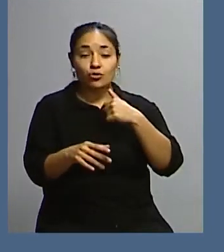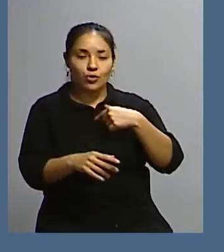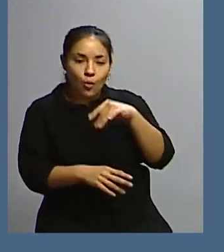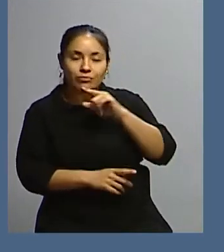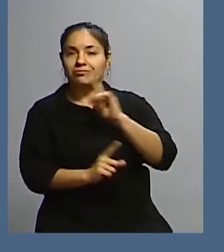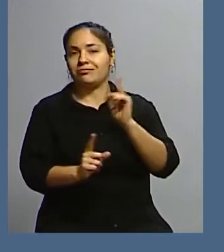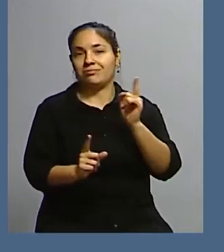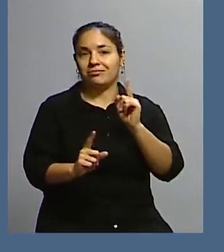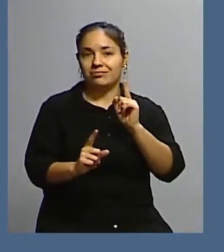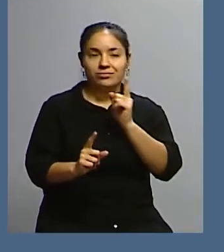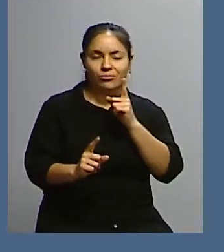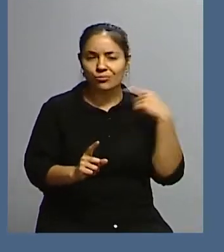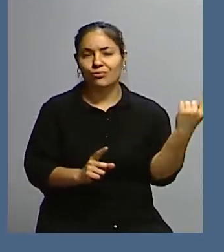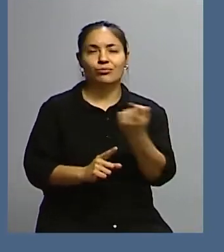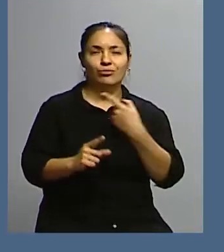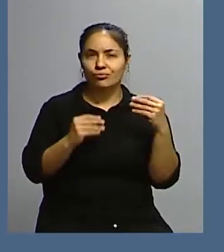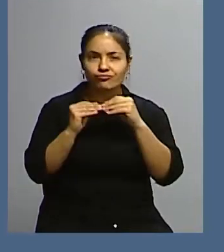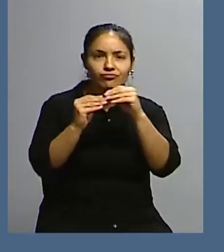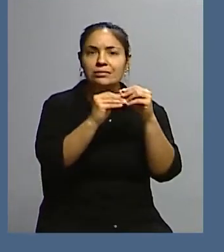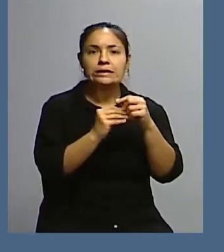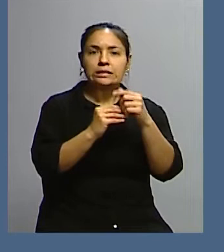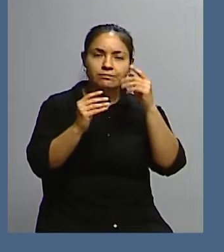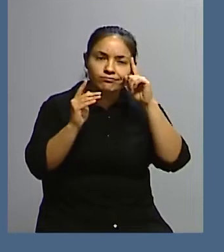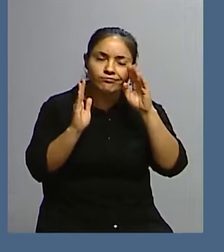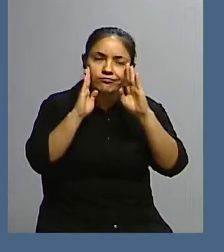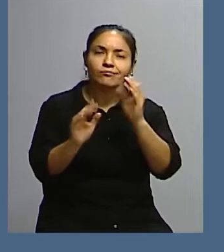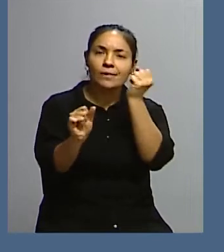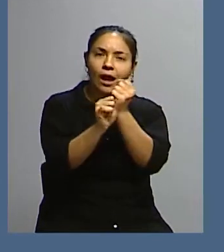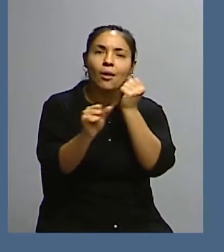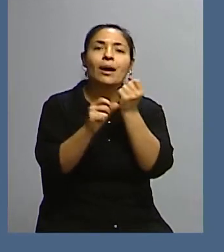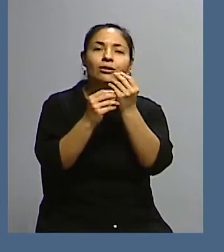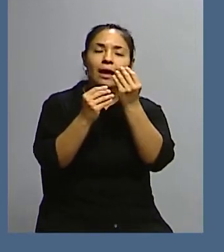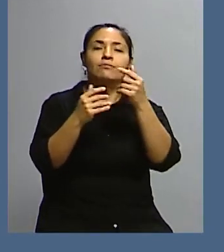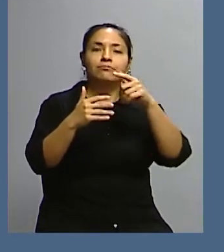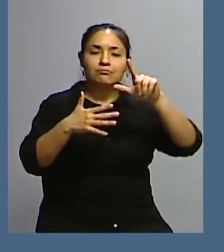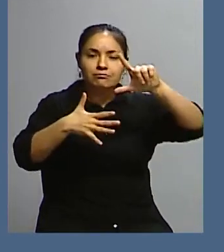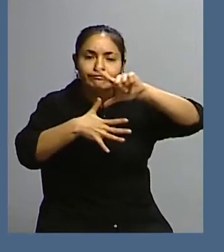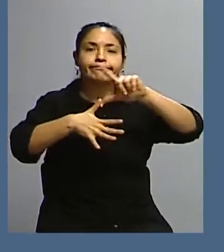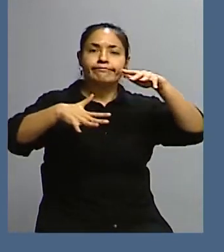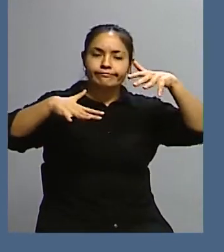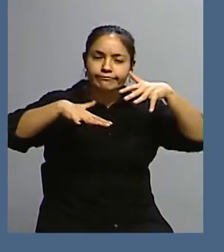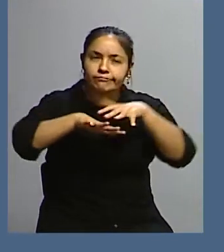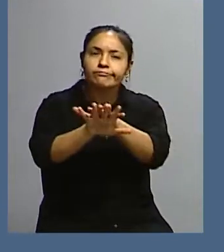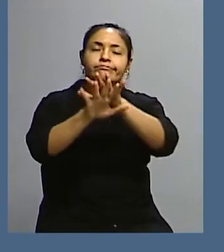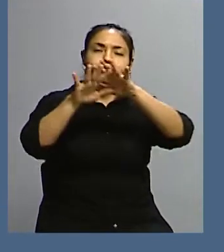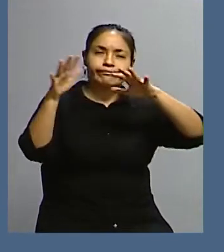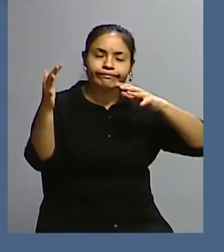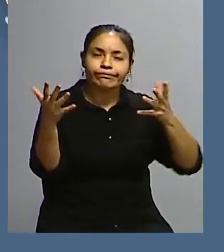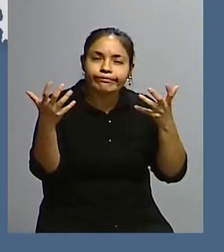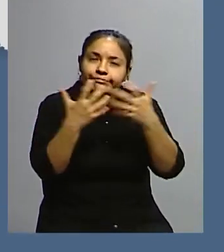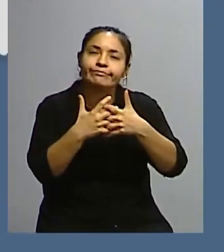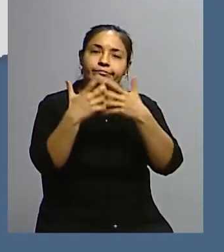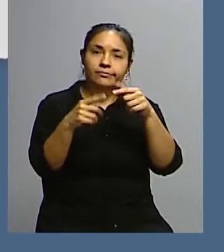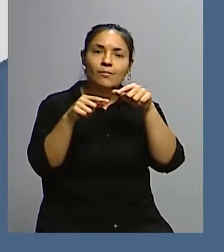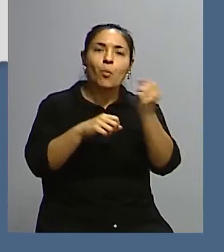integración latinoamericana y pienso que es muy importante que tal vez sea una puerta que